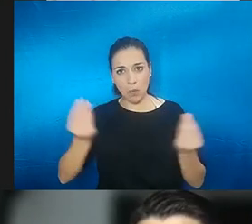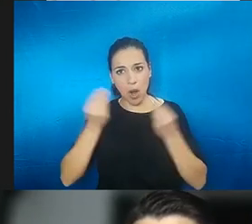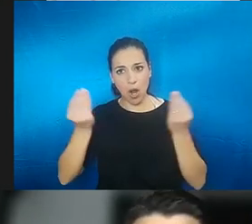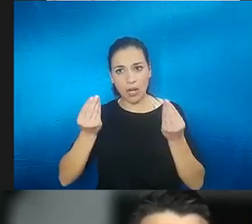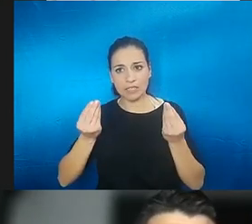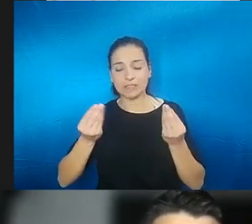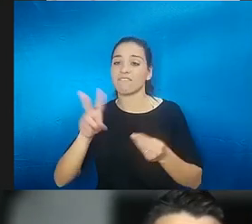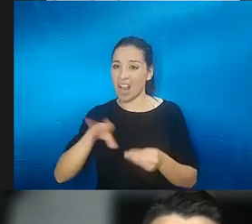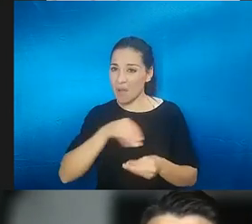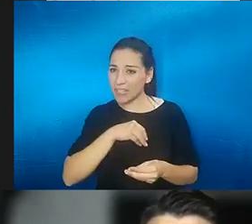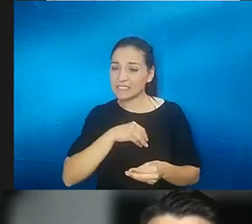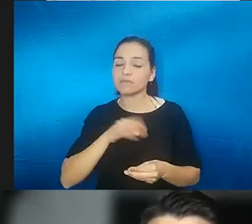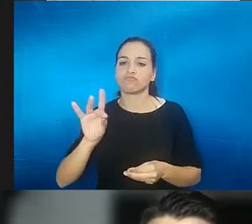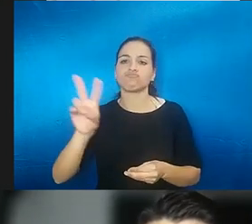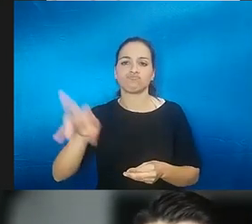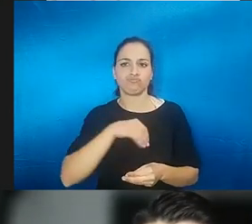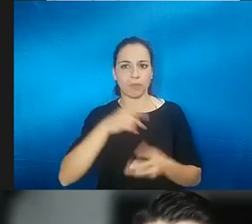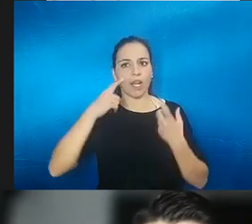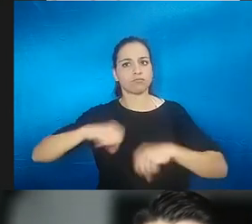merece la pena hacerlo pero merece la pena